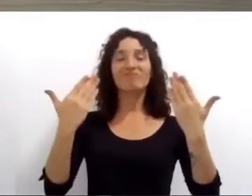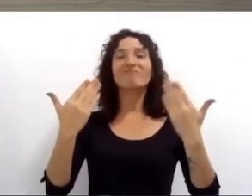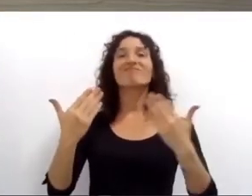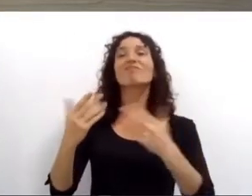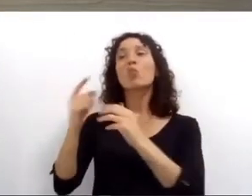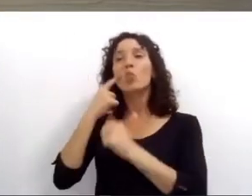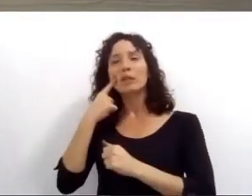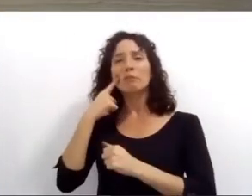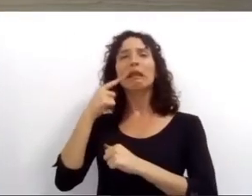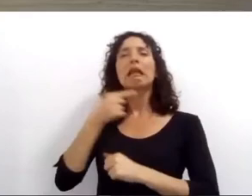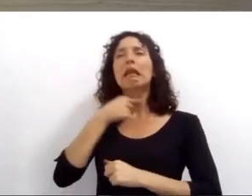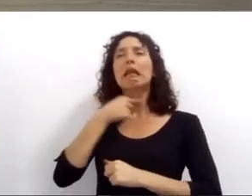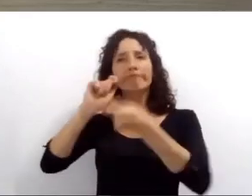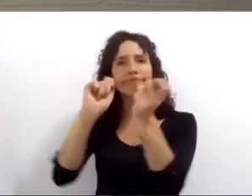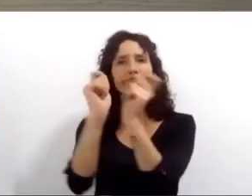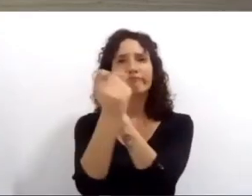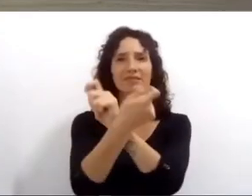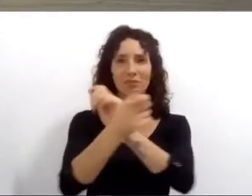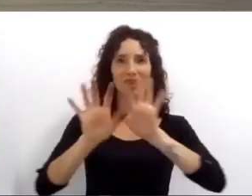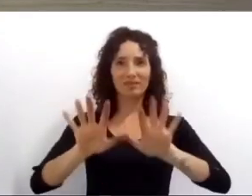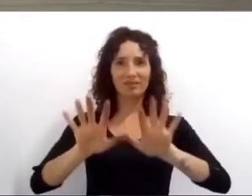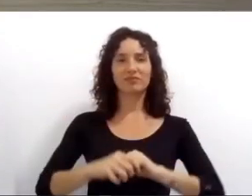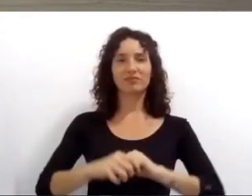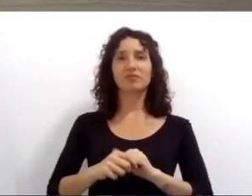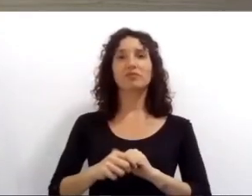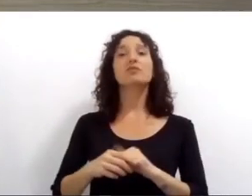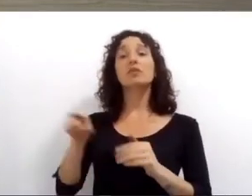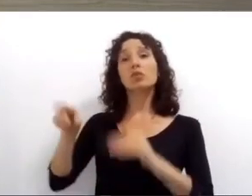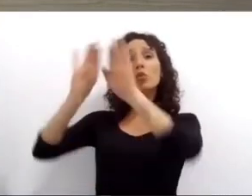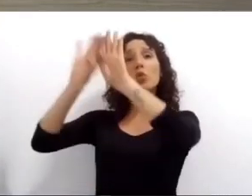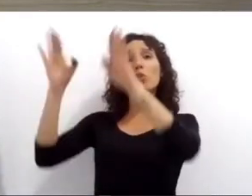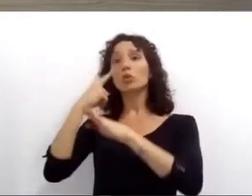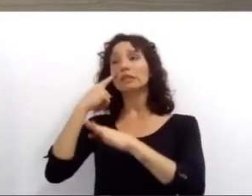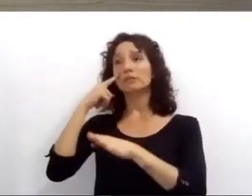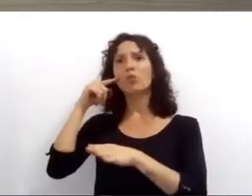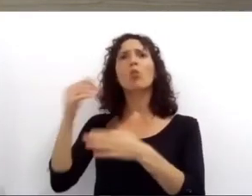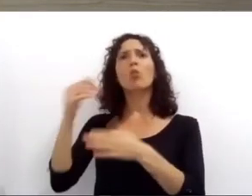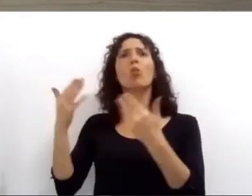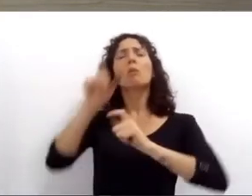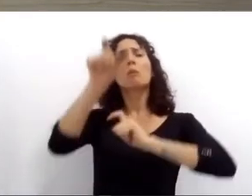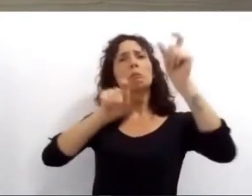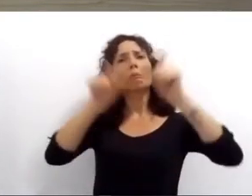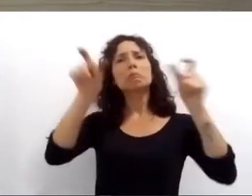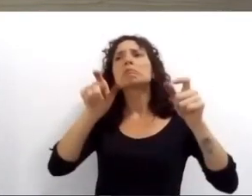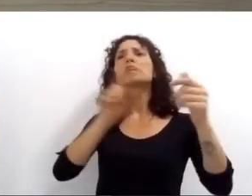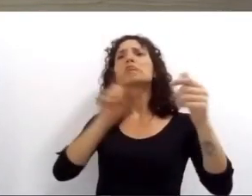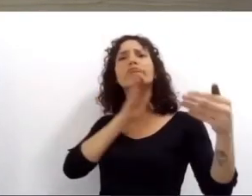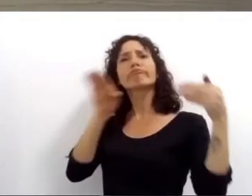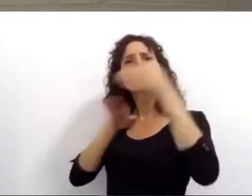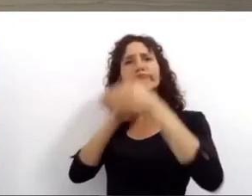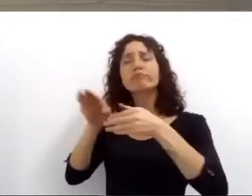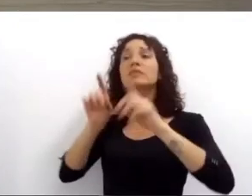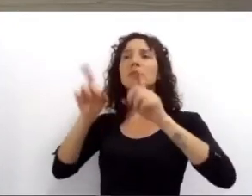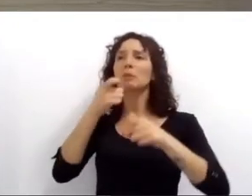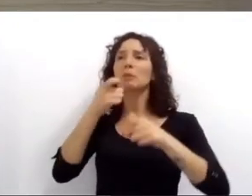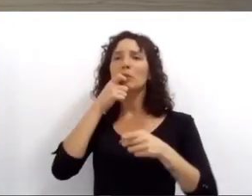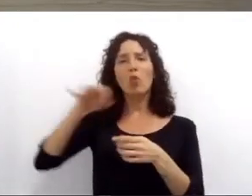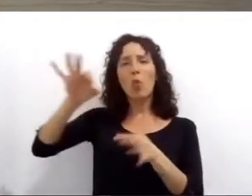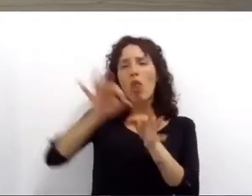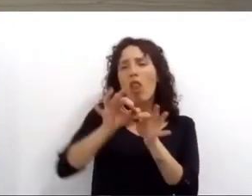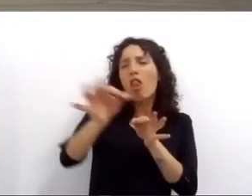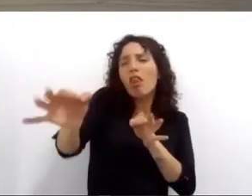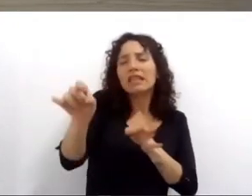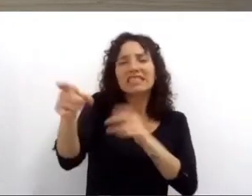distrito abrirlo a los vecinos para que sean centros cívicos en donde las ideas la cultura y la vida de los barrios tengan un lugar de encuentro